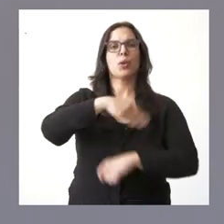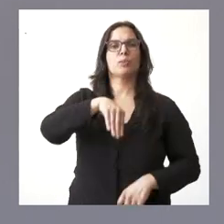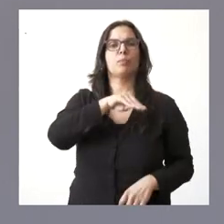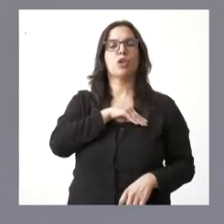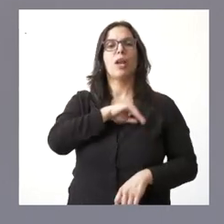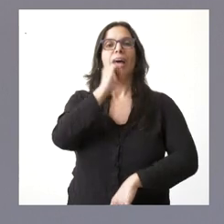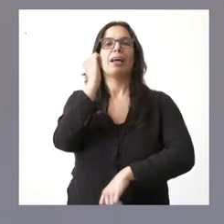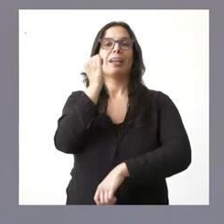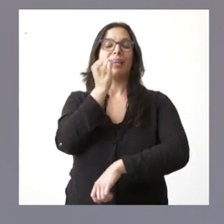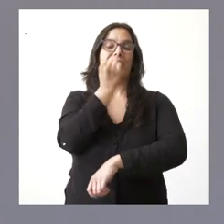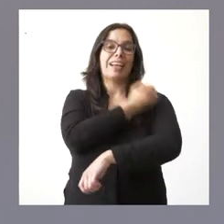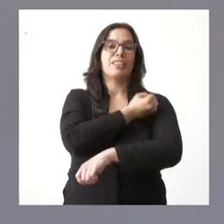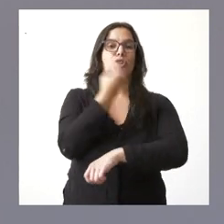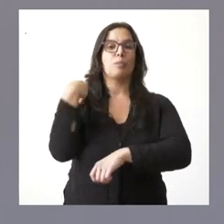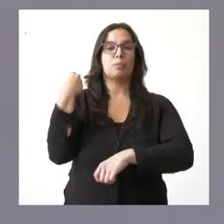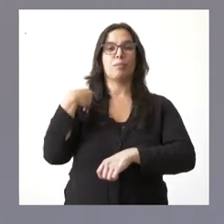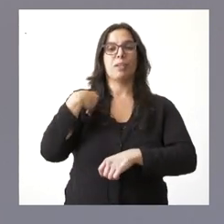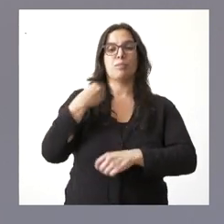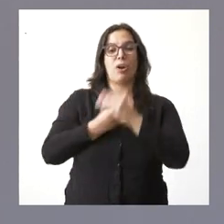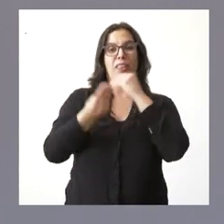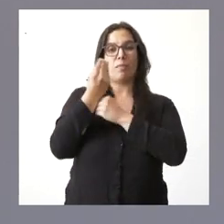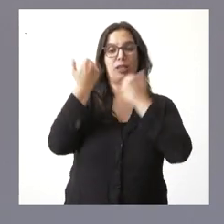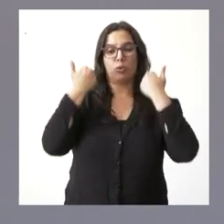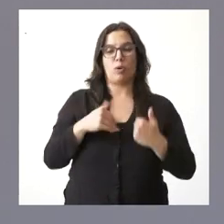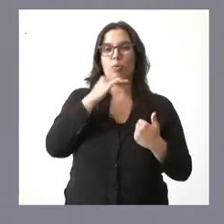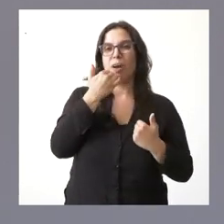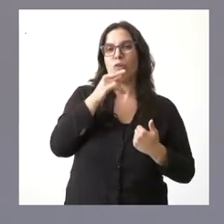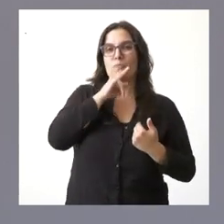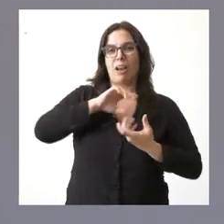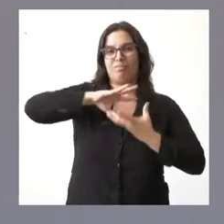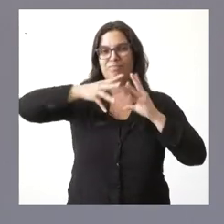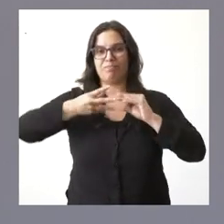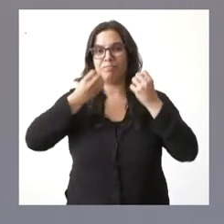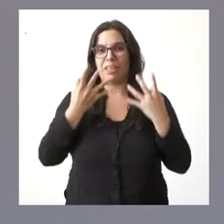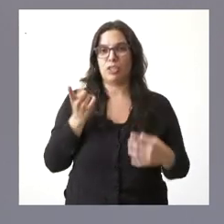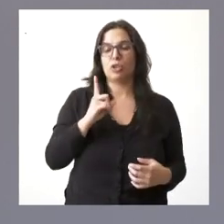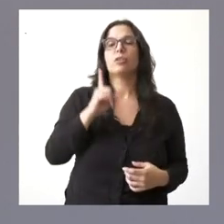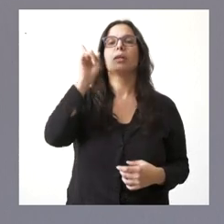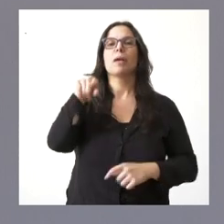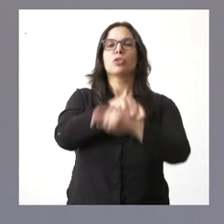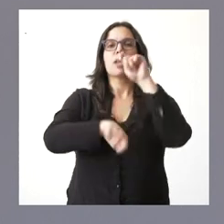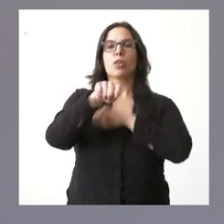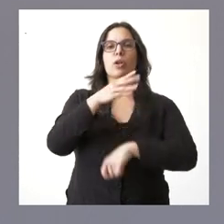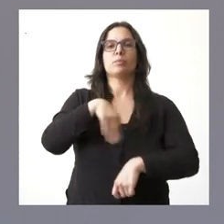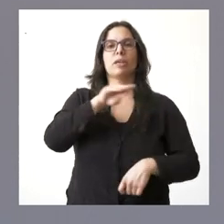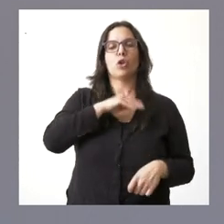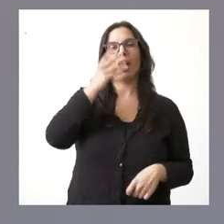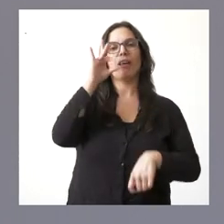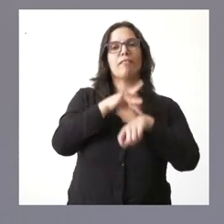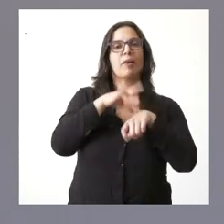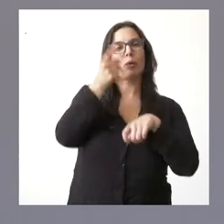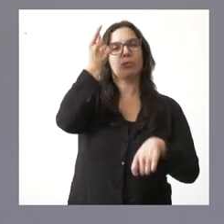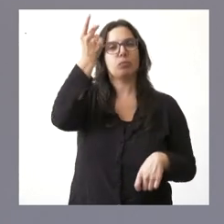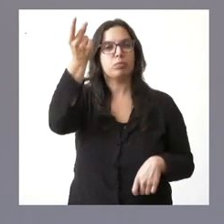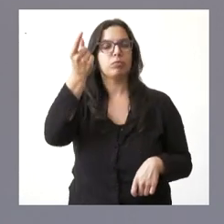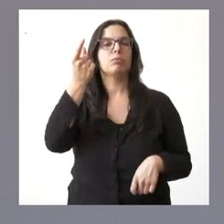Registro de Malformaciones Congénitas, la Asociación Española de Enfermos de Alzheimer y otras Demencias en Castilla y León,